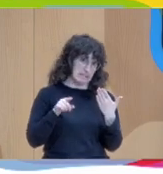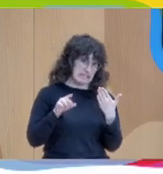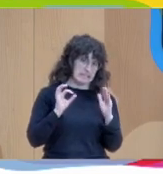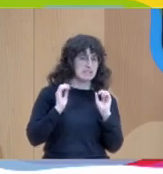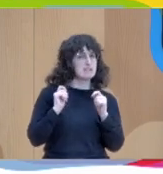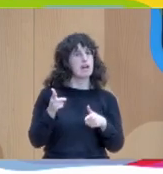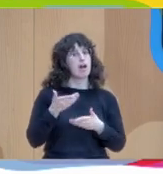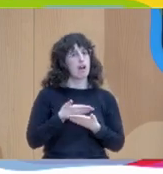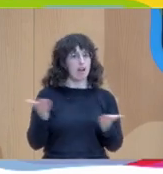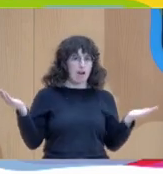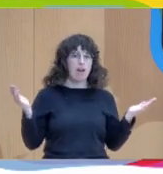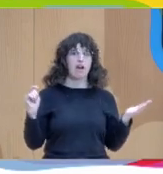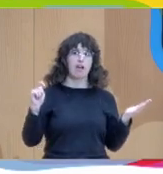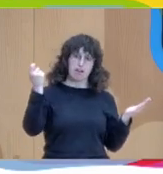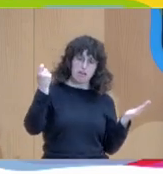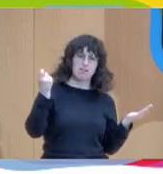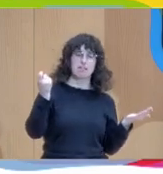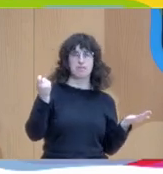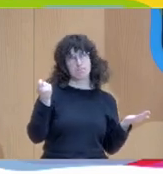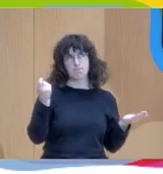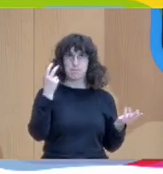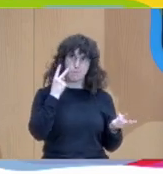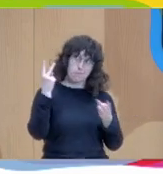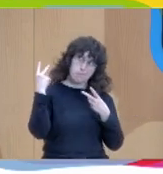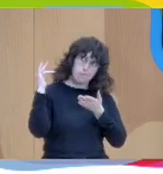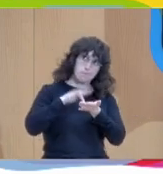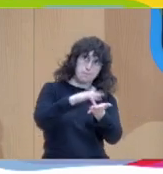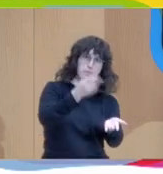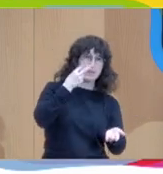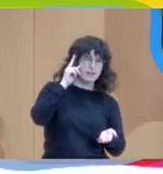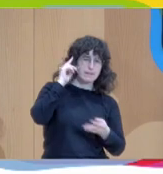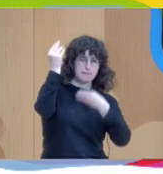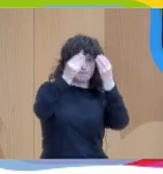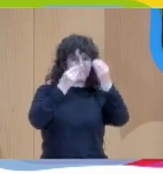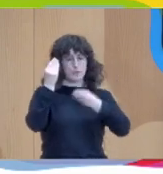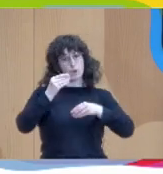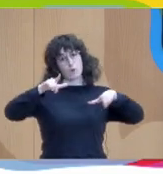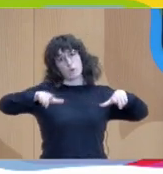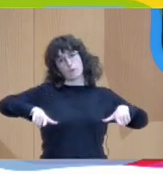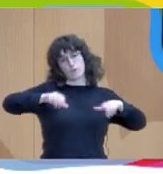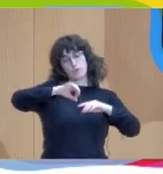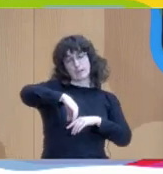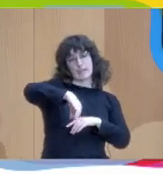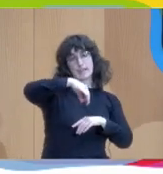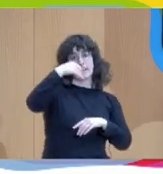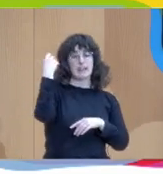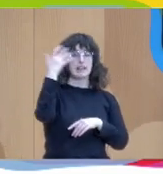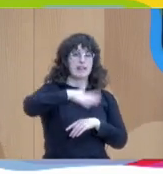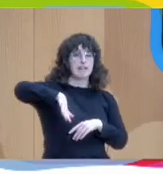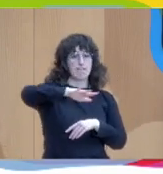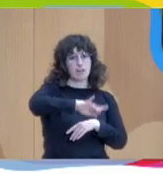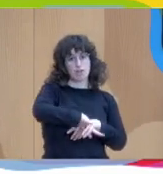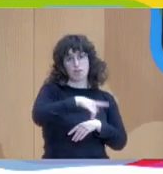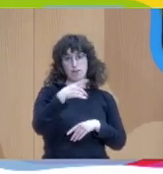Estoy pensando en algunas experiencias que hemos tenido nosotros en la unidad de barrio de la chantrea comenzamos